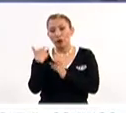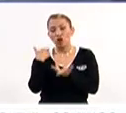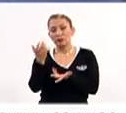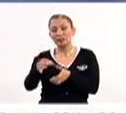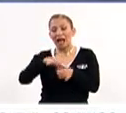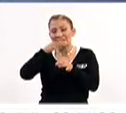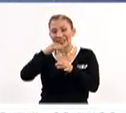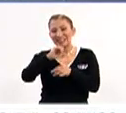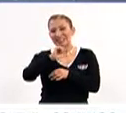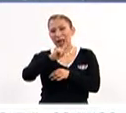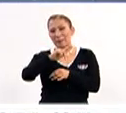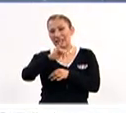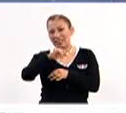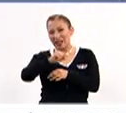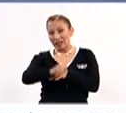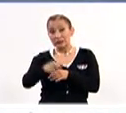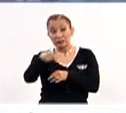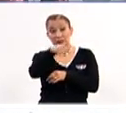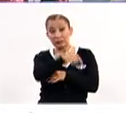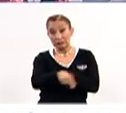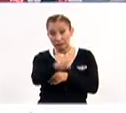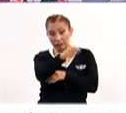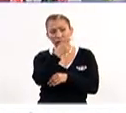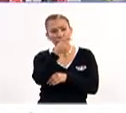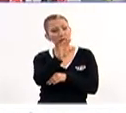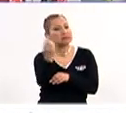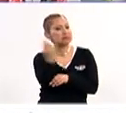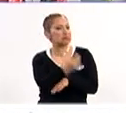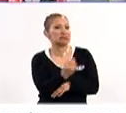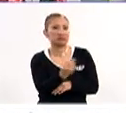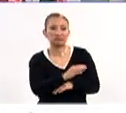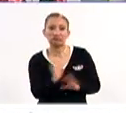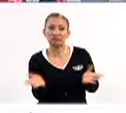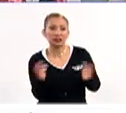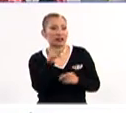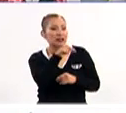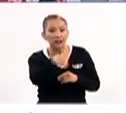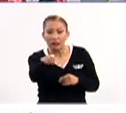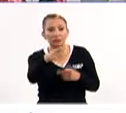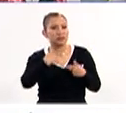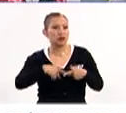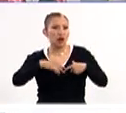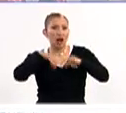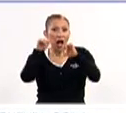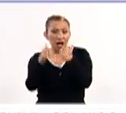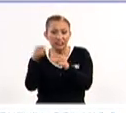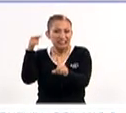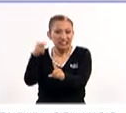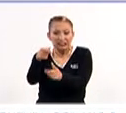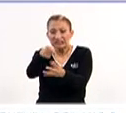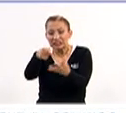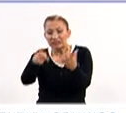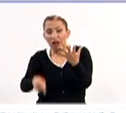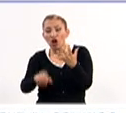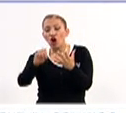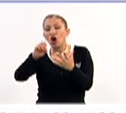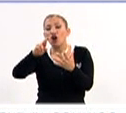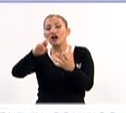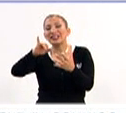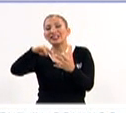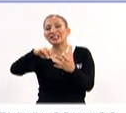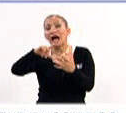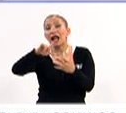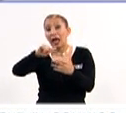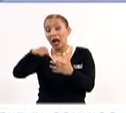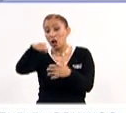donde definitivamente le dijimos, necesitamos que estos artesanos, específicamente los de Olínalá, tengan con qué